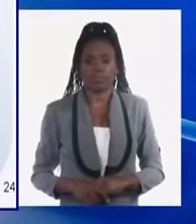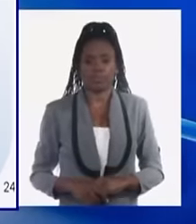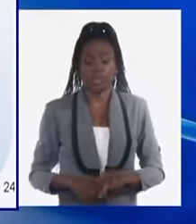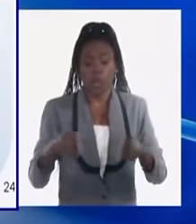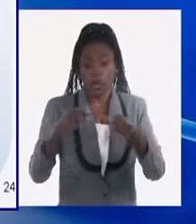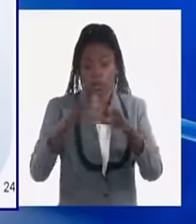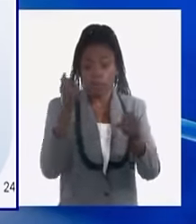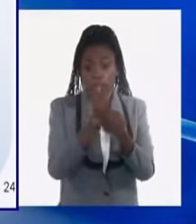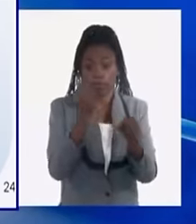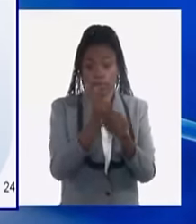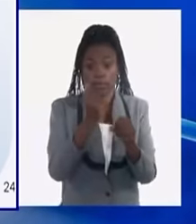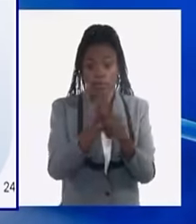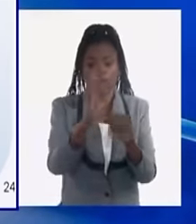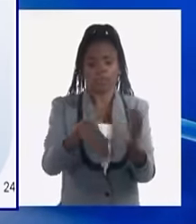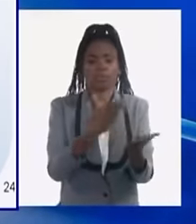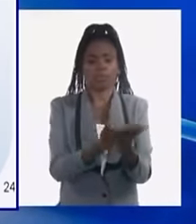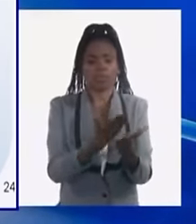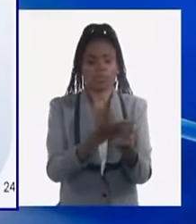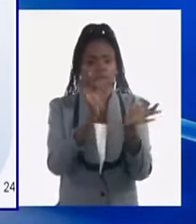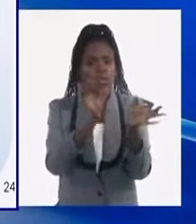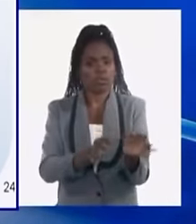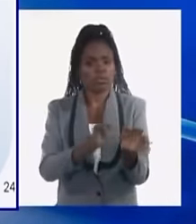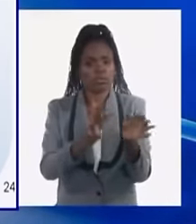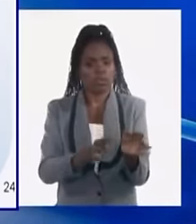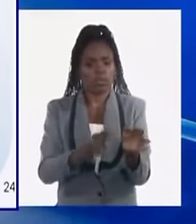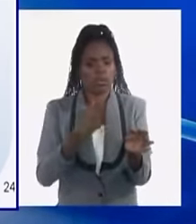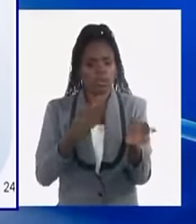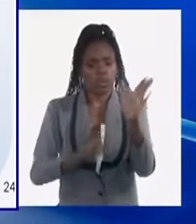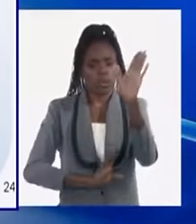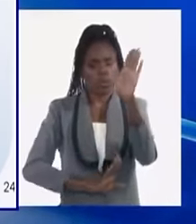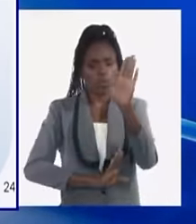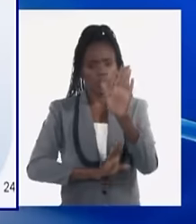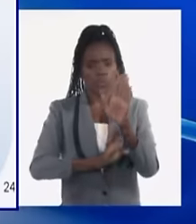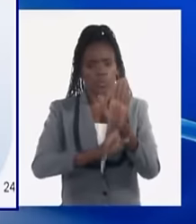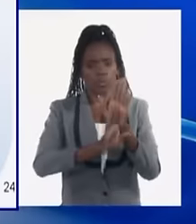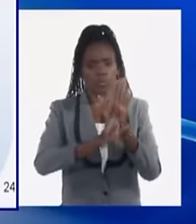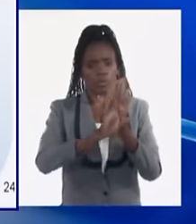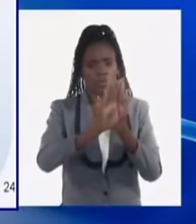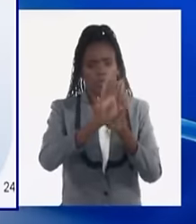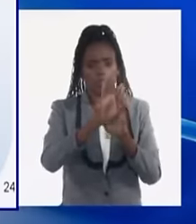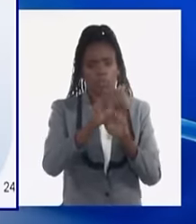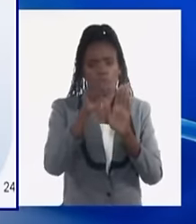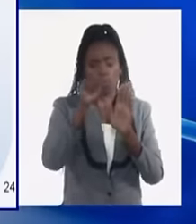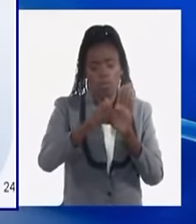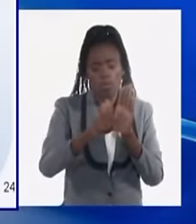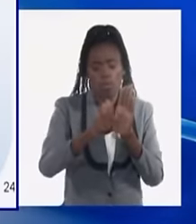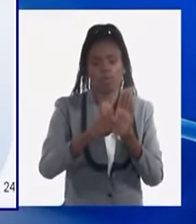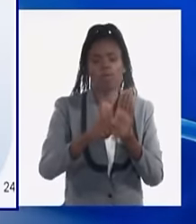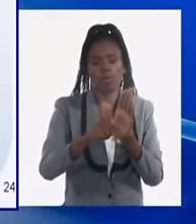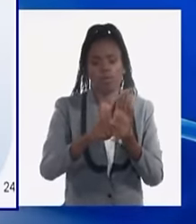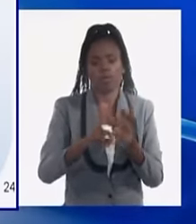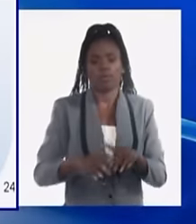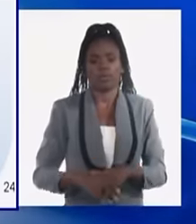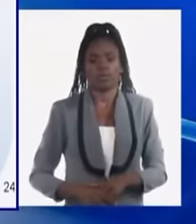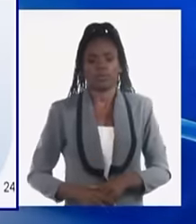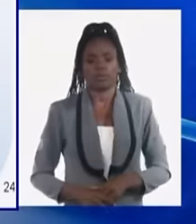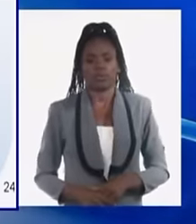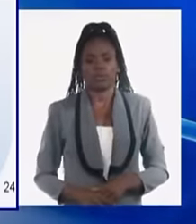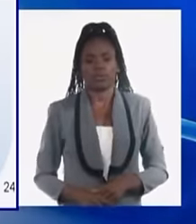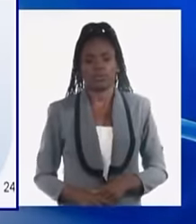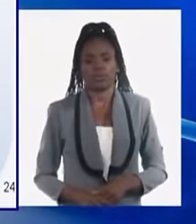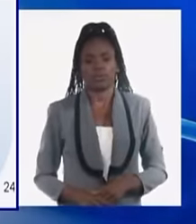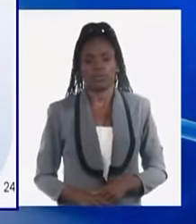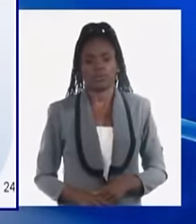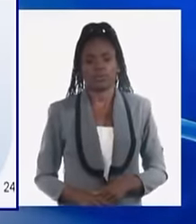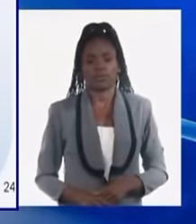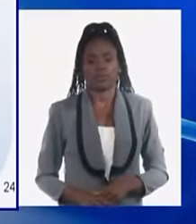de trabajo con propuestas concretas donde se avanzará gradualmente en este sentido. Implementar el